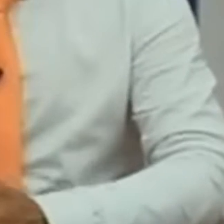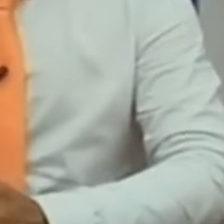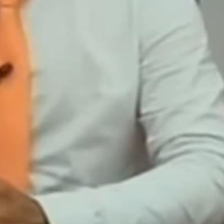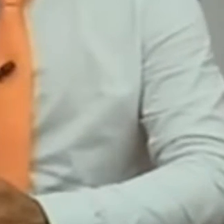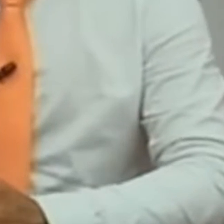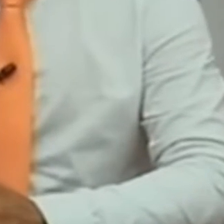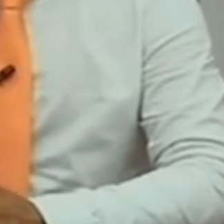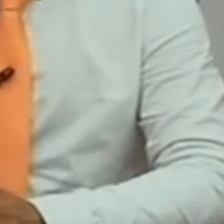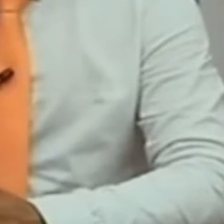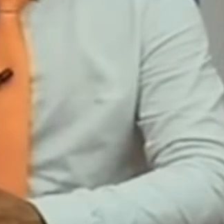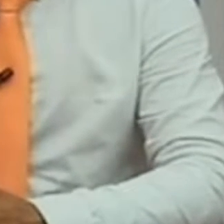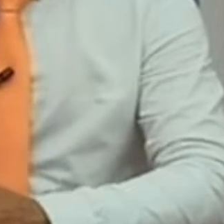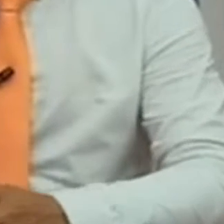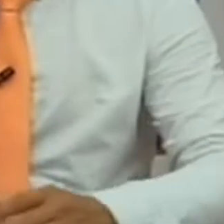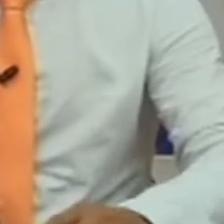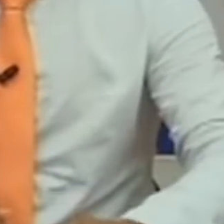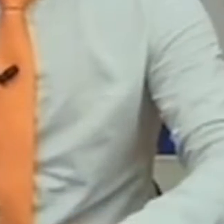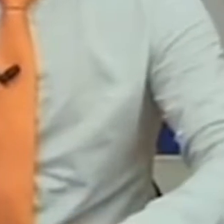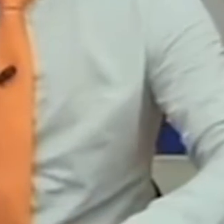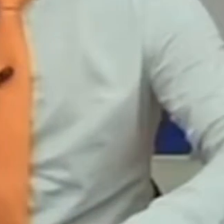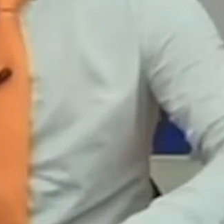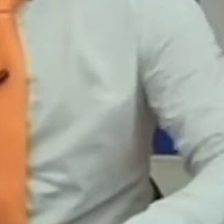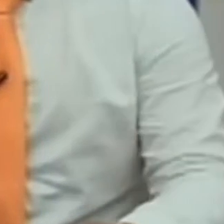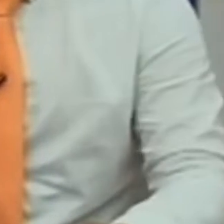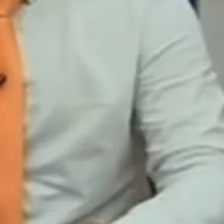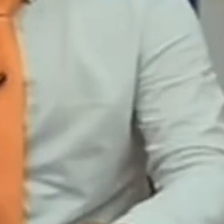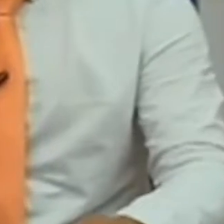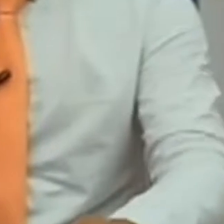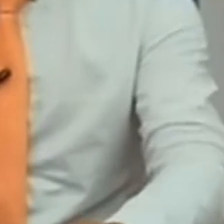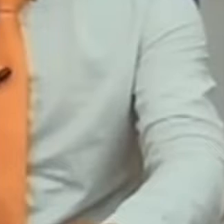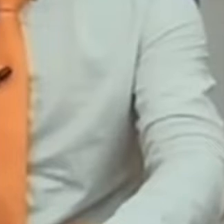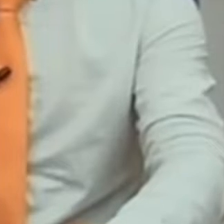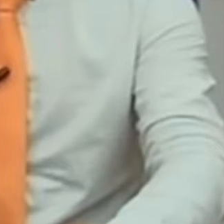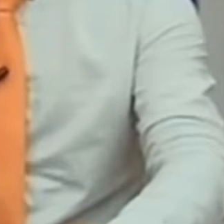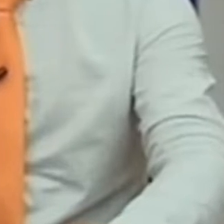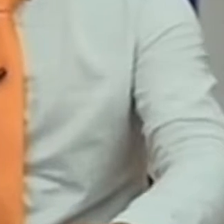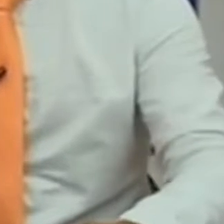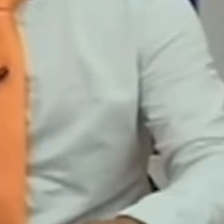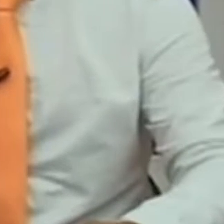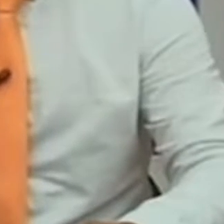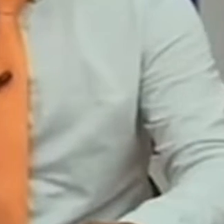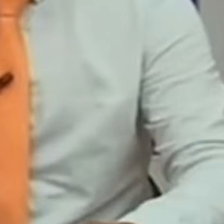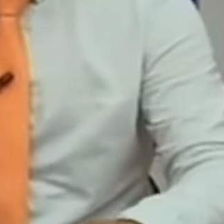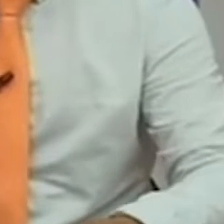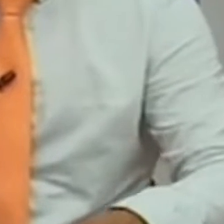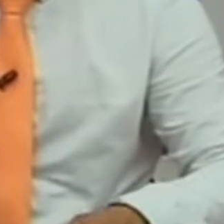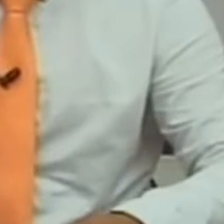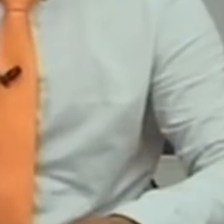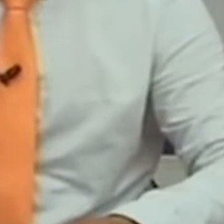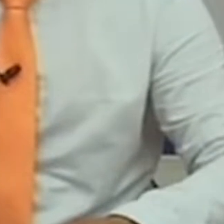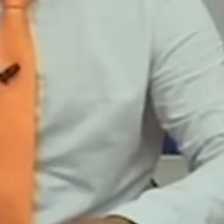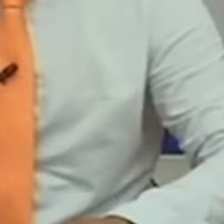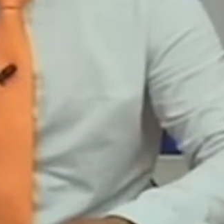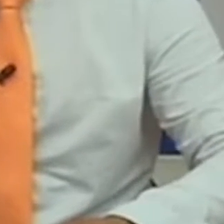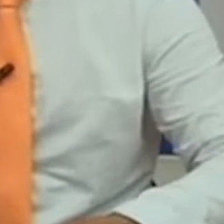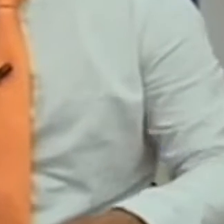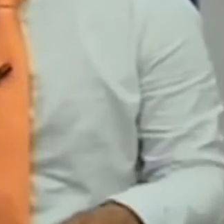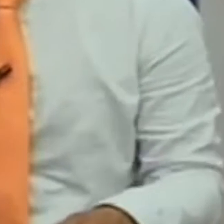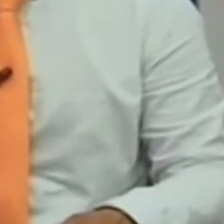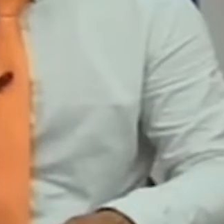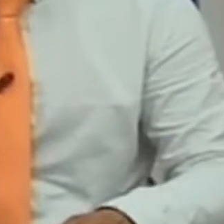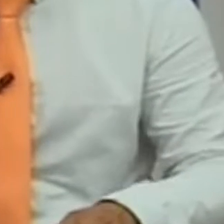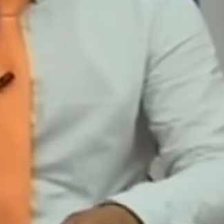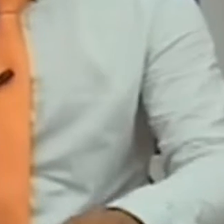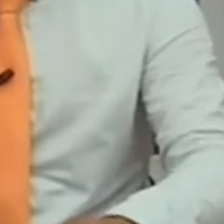El director de la Fuerza Especial de Lucha contra la Violencia informa sobre un caso que involucra a un militar en estado